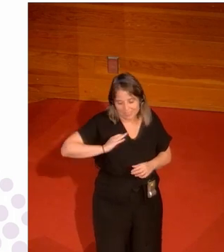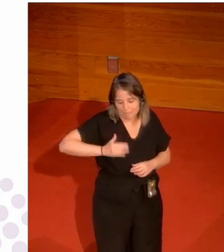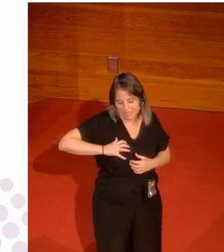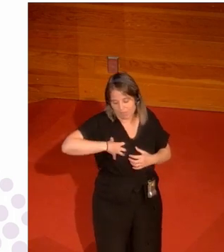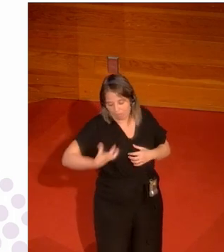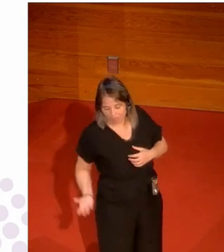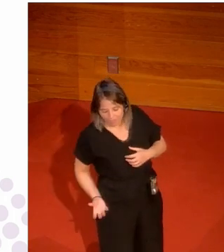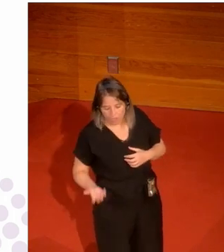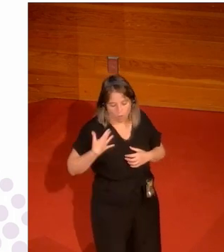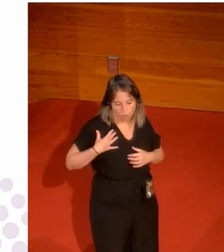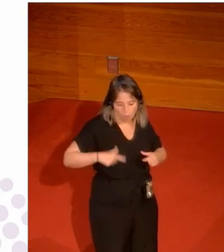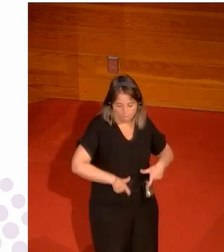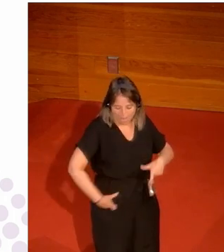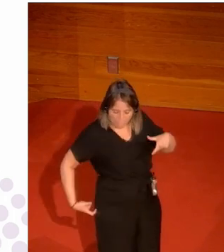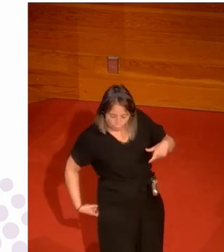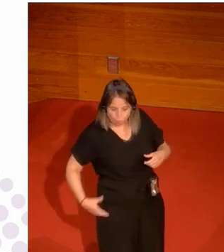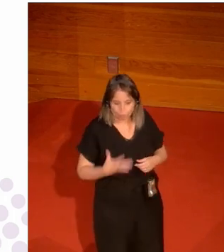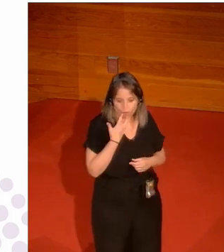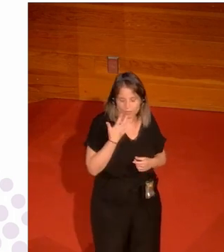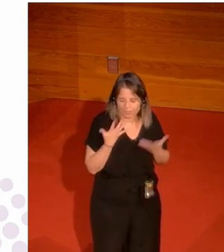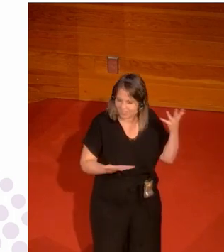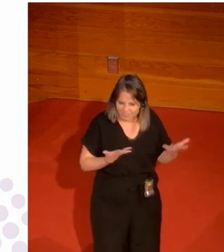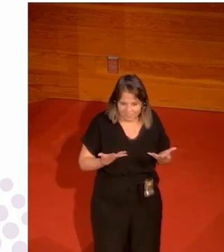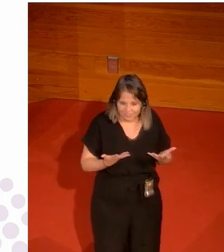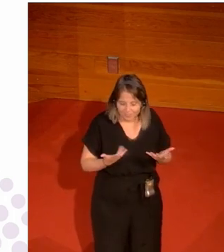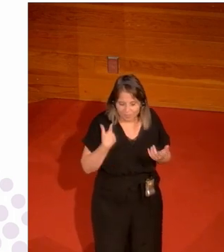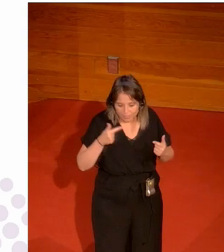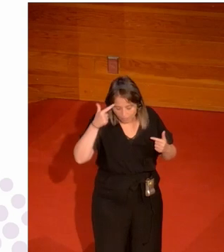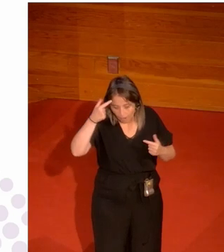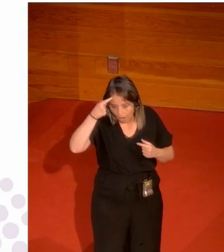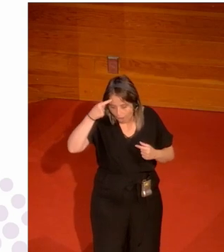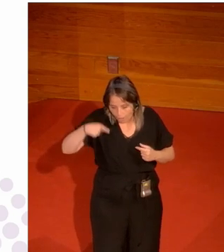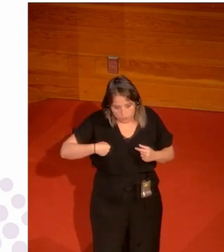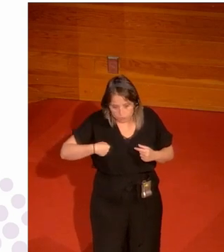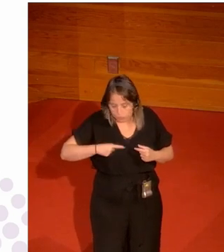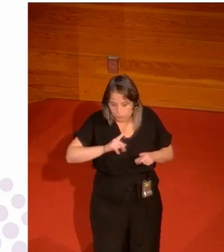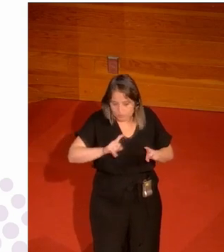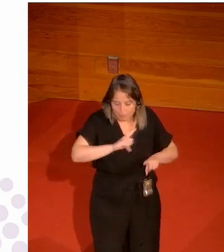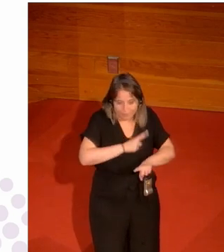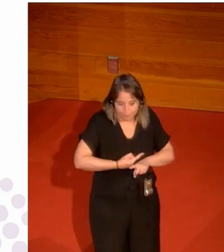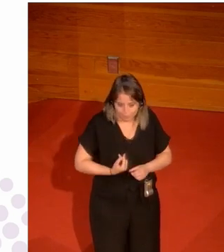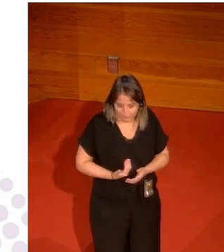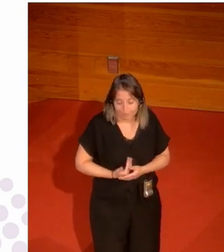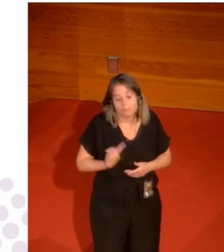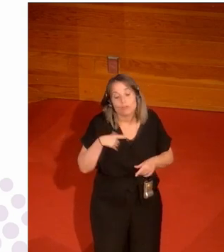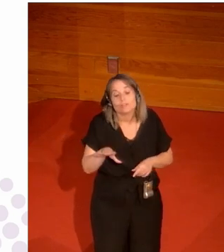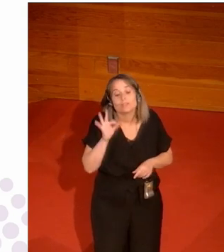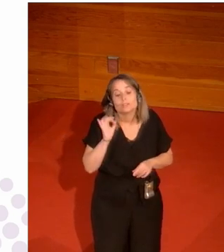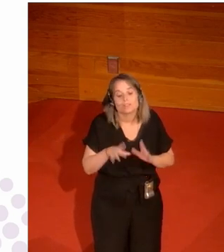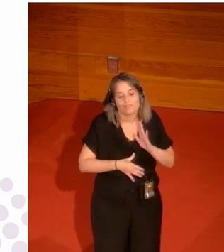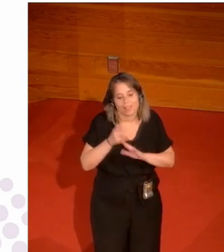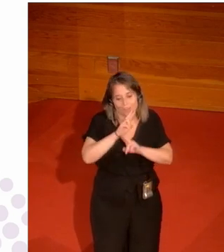o de si se te cae el bañador más que de la acción deportiva pero eso lo deciden las